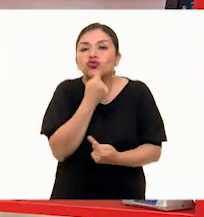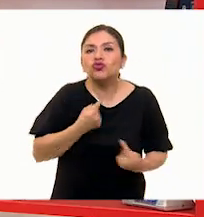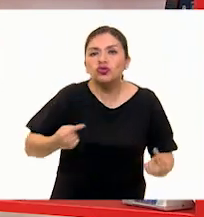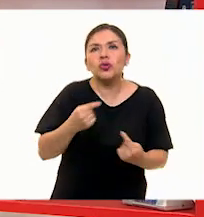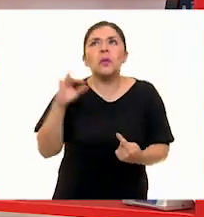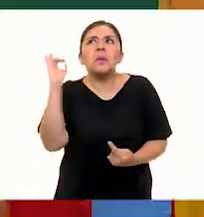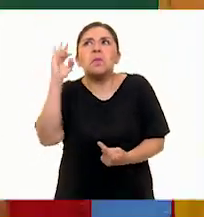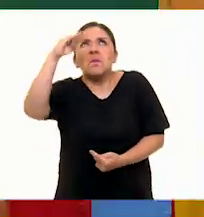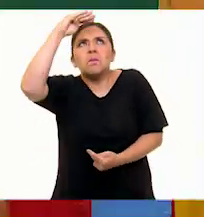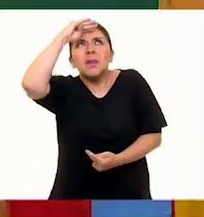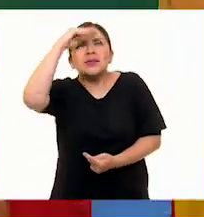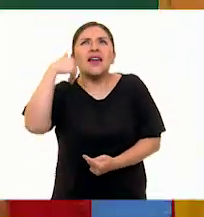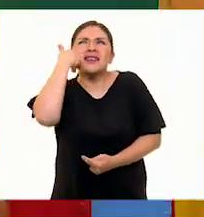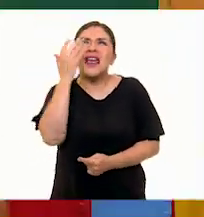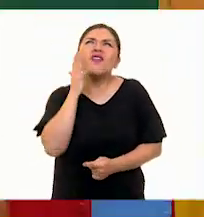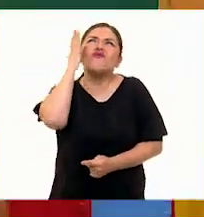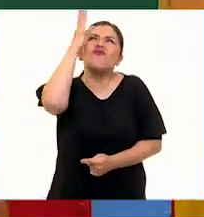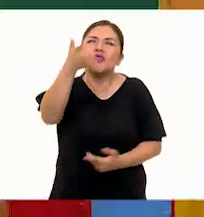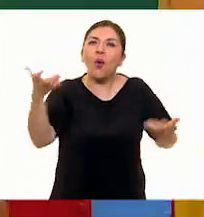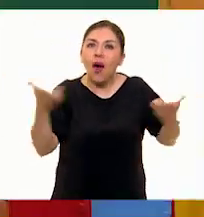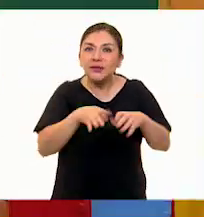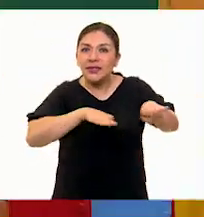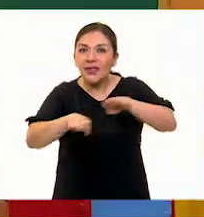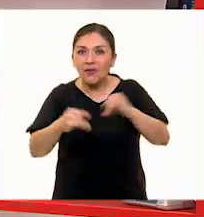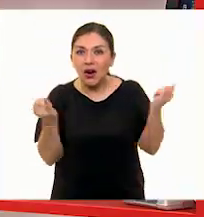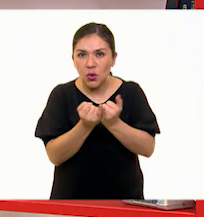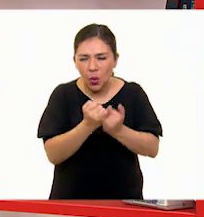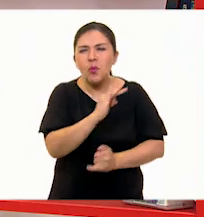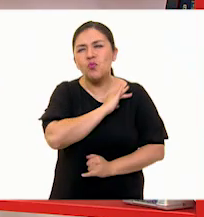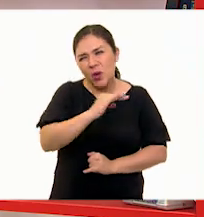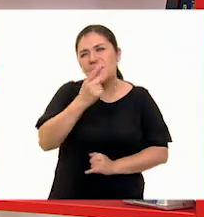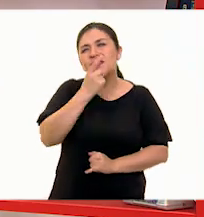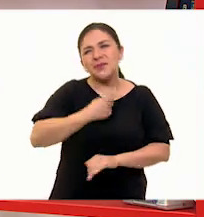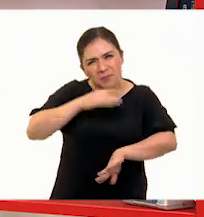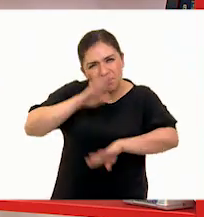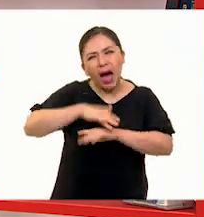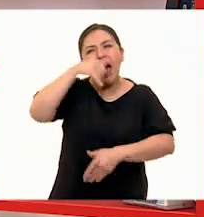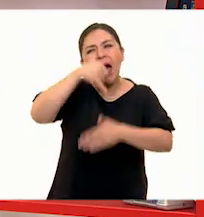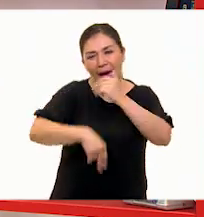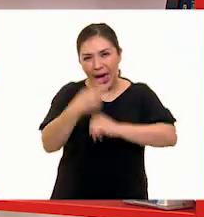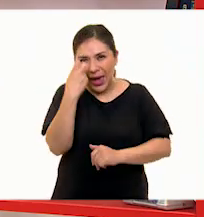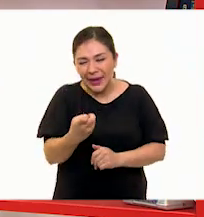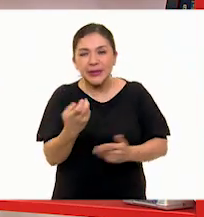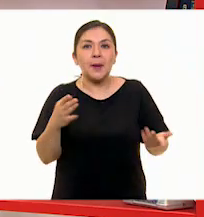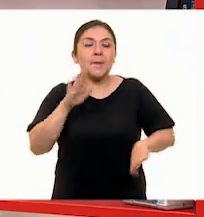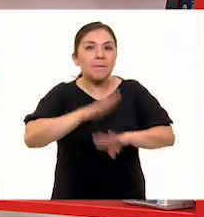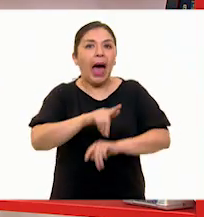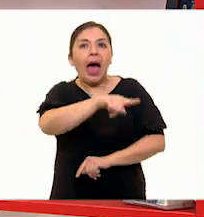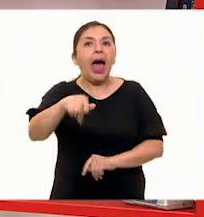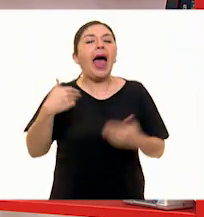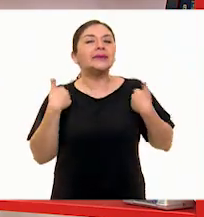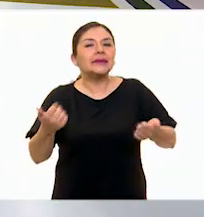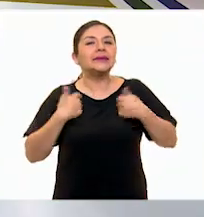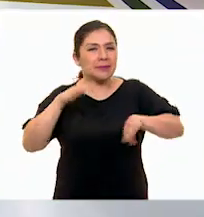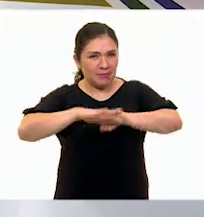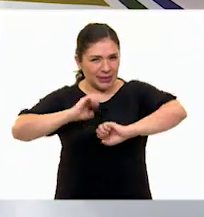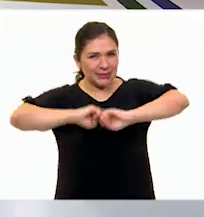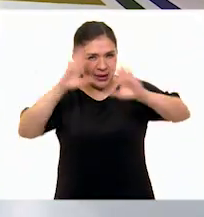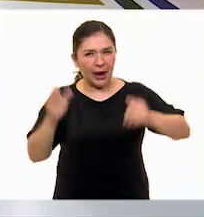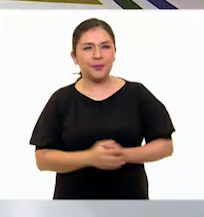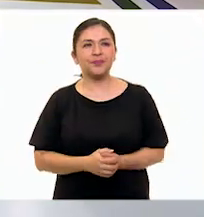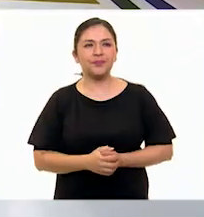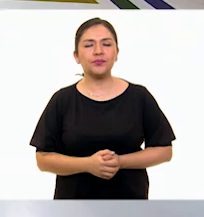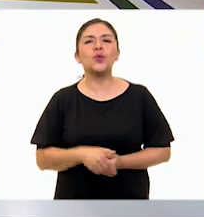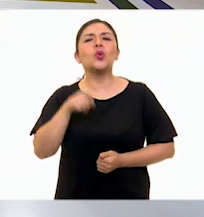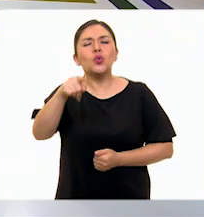a lo mejor tienen la intención de ser escultores y si nos platicas un poco más sobre eso pues nos va a quedar más claro. ¿Cuándo decides